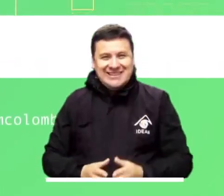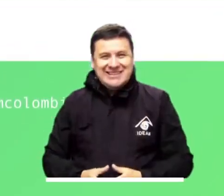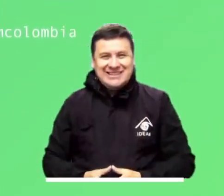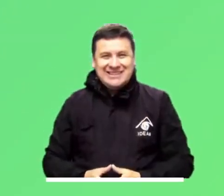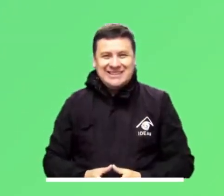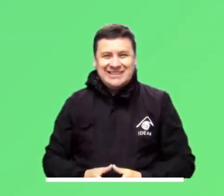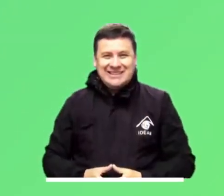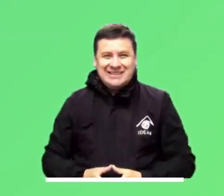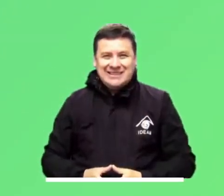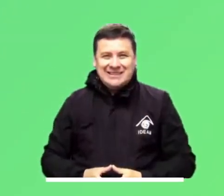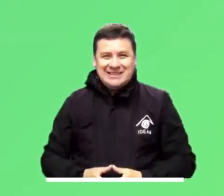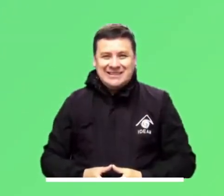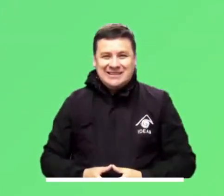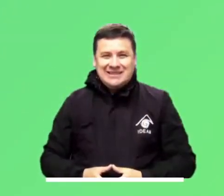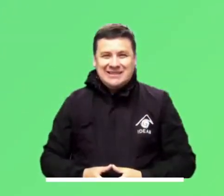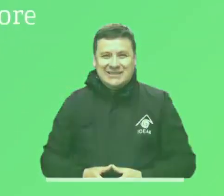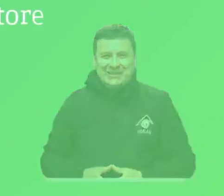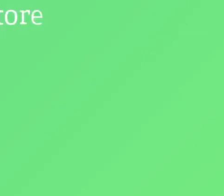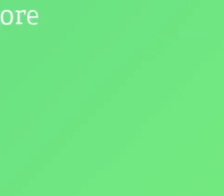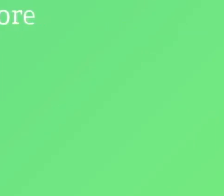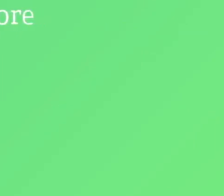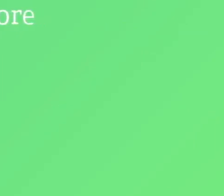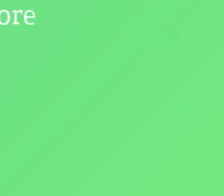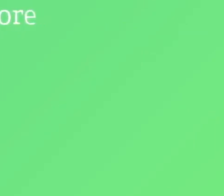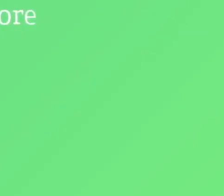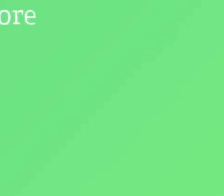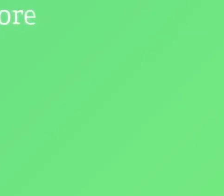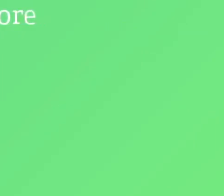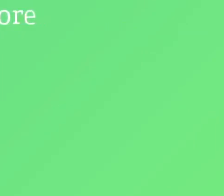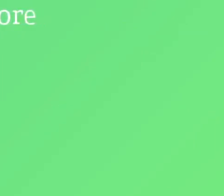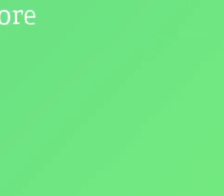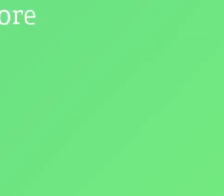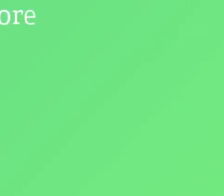Descárguela gratis, planee su día y tome las mejores decisiones.